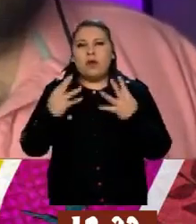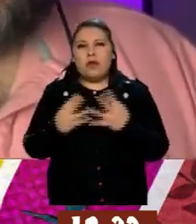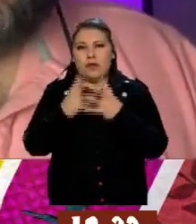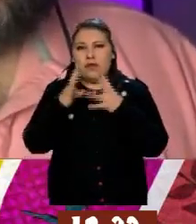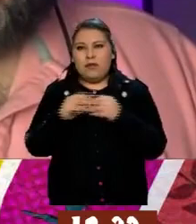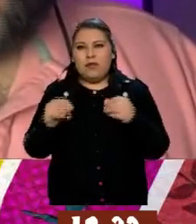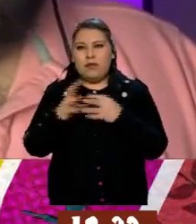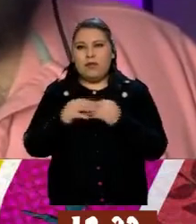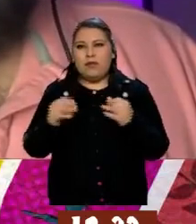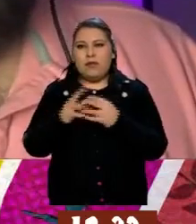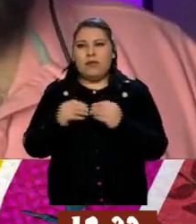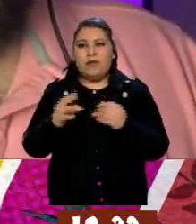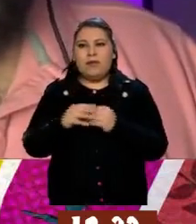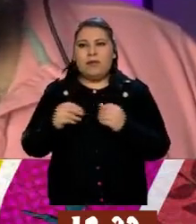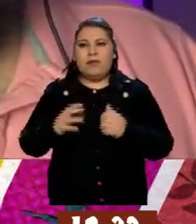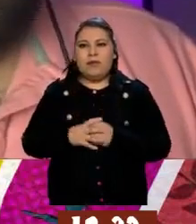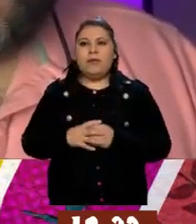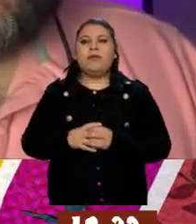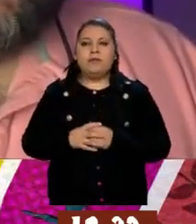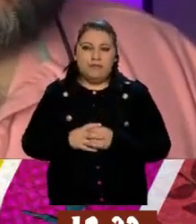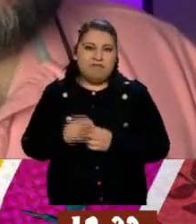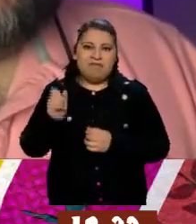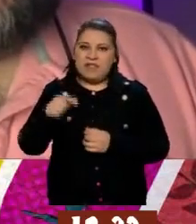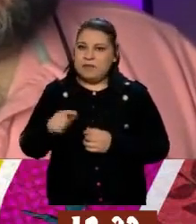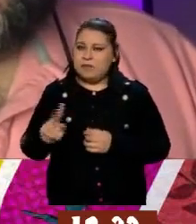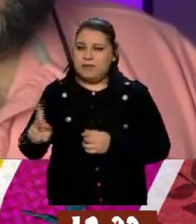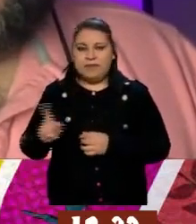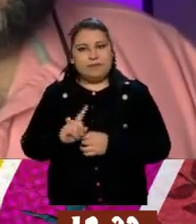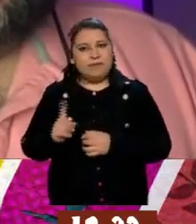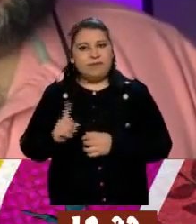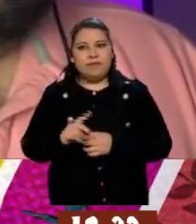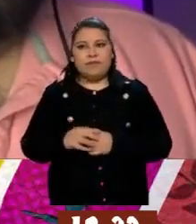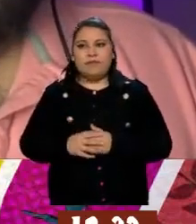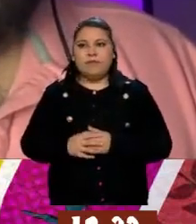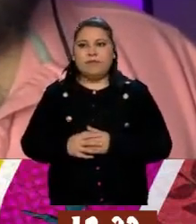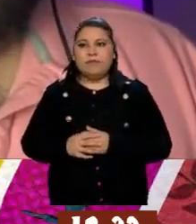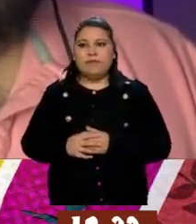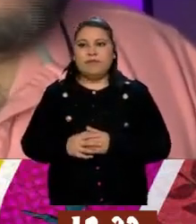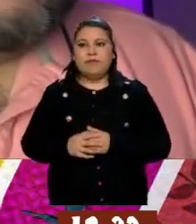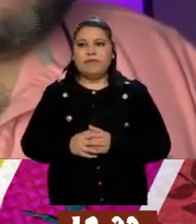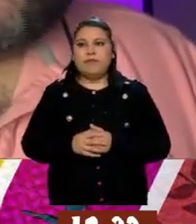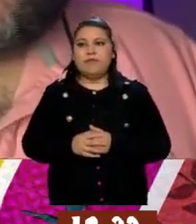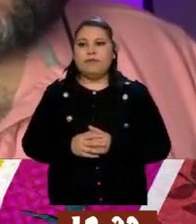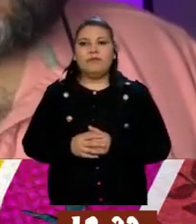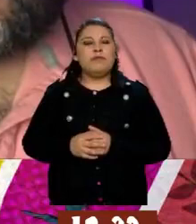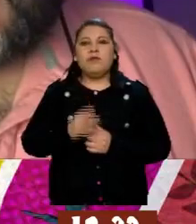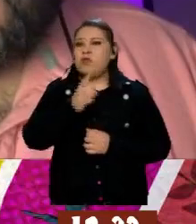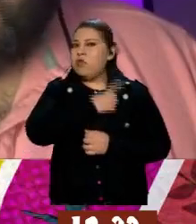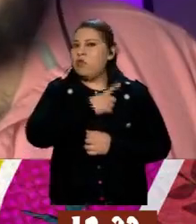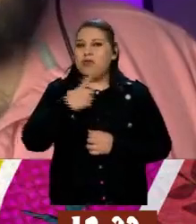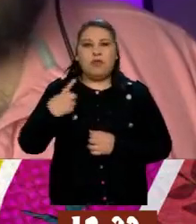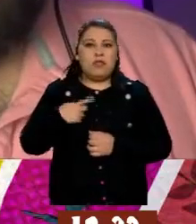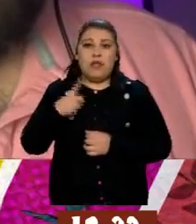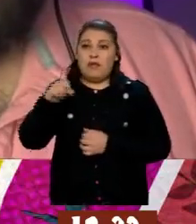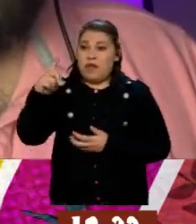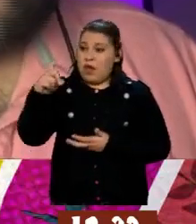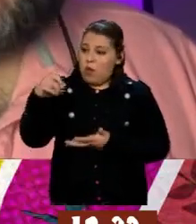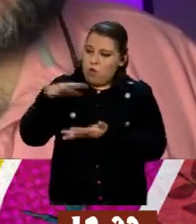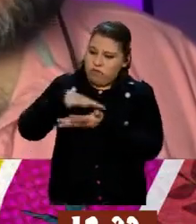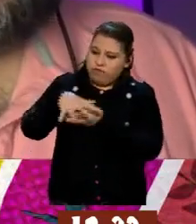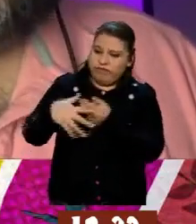Terminamos aplicando todo por todos lados. Entonces, por eso es mejor no lavarlo. ¿Cómo? No